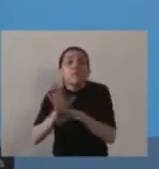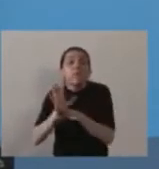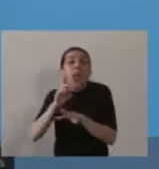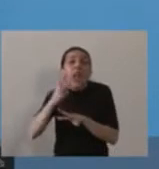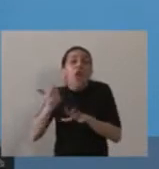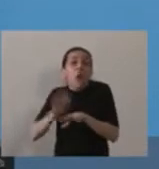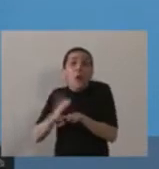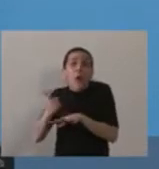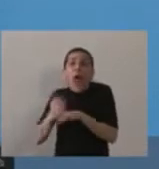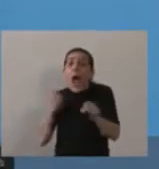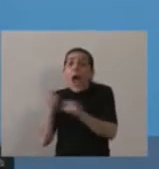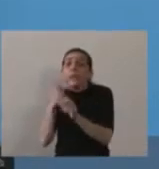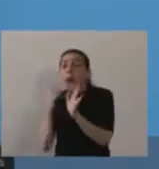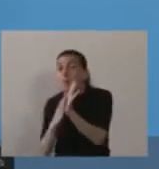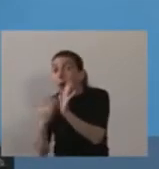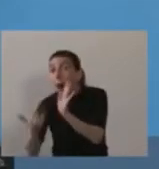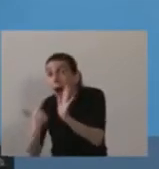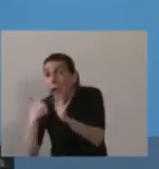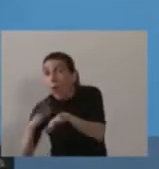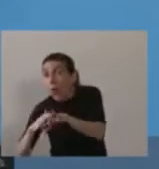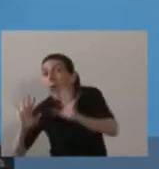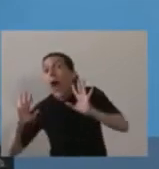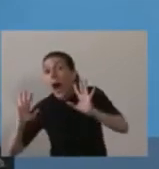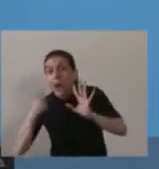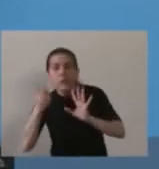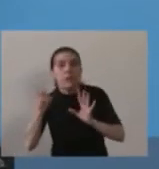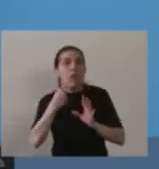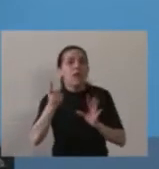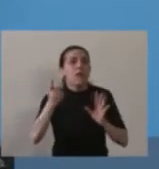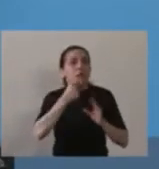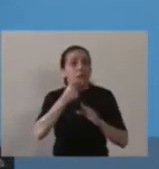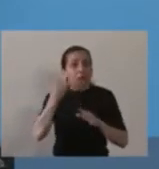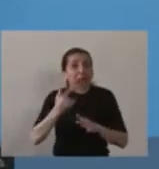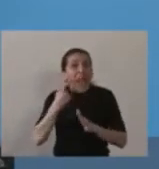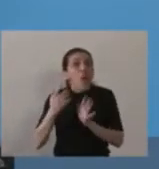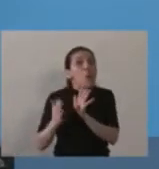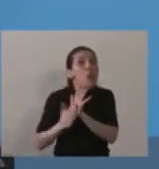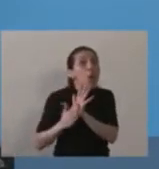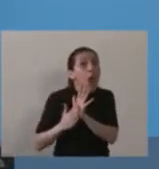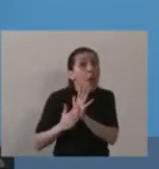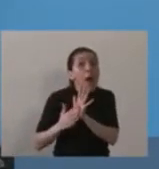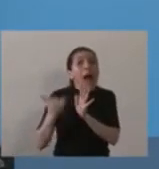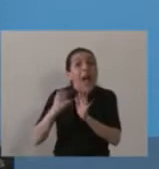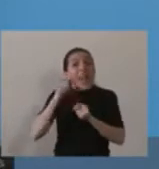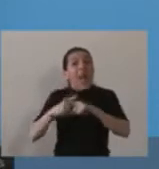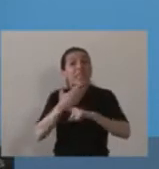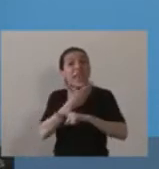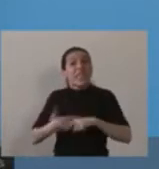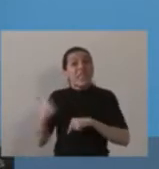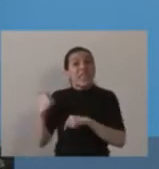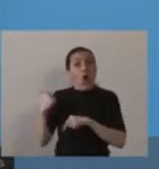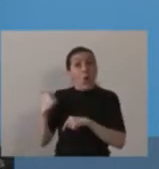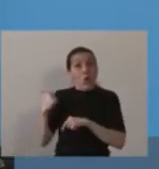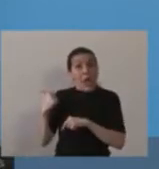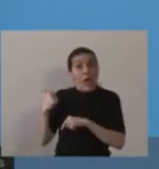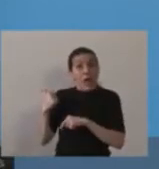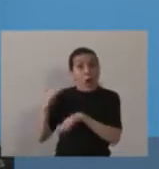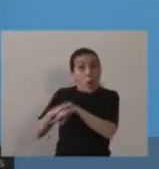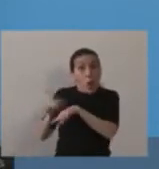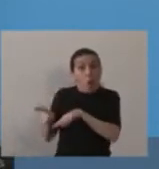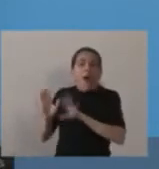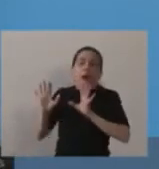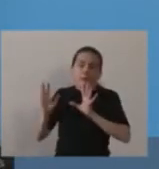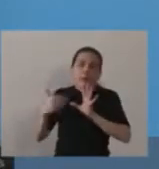intervención. Si en la intervención surgiera evidencias de alguna maniobra de ese tipo, se hará conocer a la justicia y se harán las